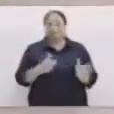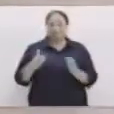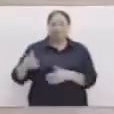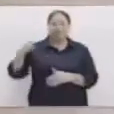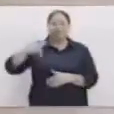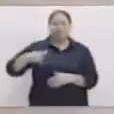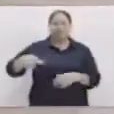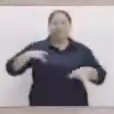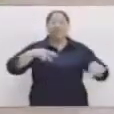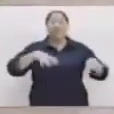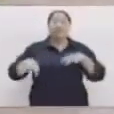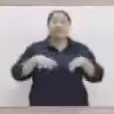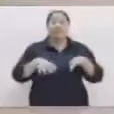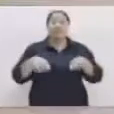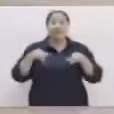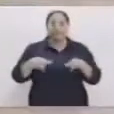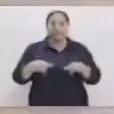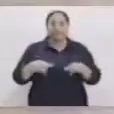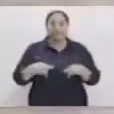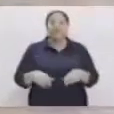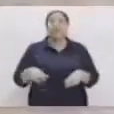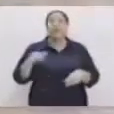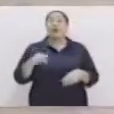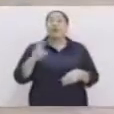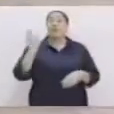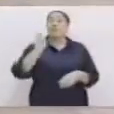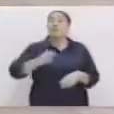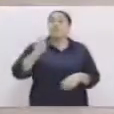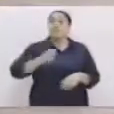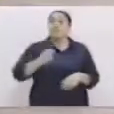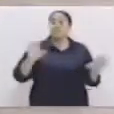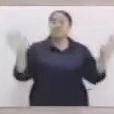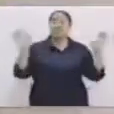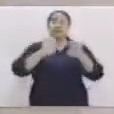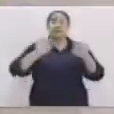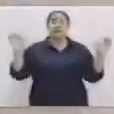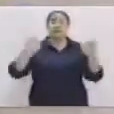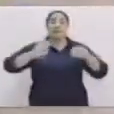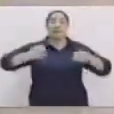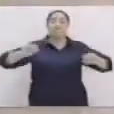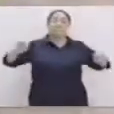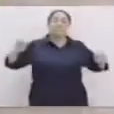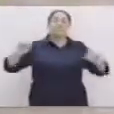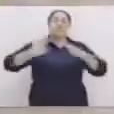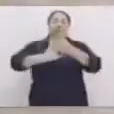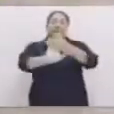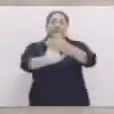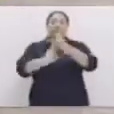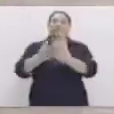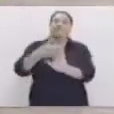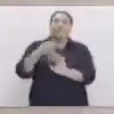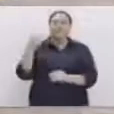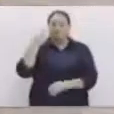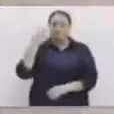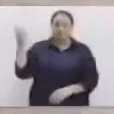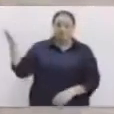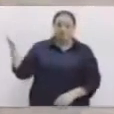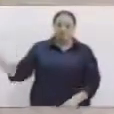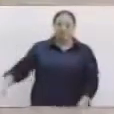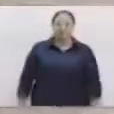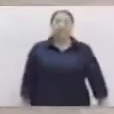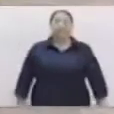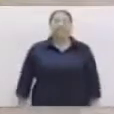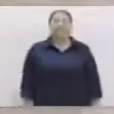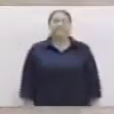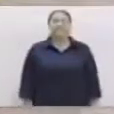es necesario realizar la vuelta a la calma. Así que vamos a hacer unos ejercicios de estiramiento. Pero vamos a iniciar acá. Ahora podemos